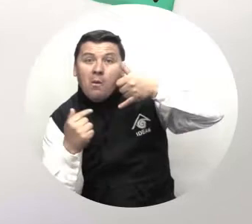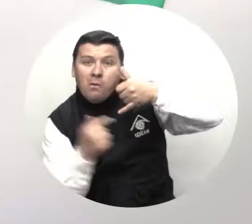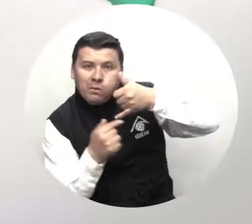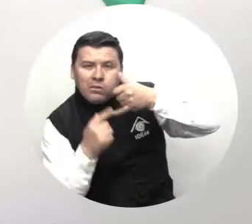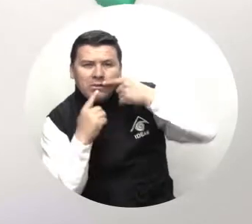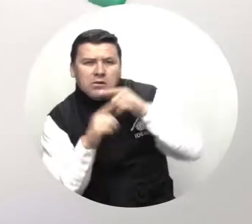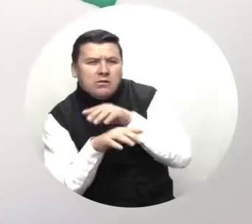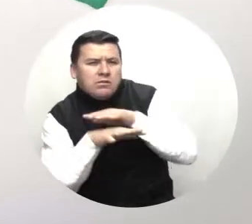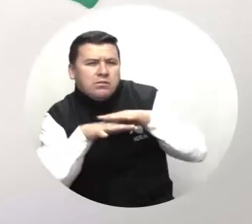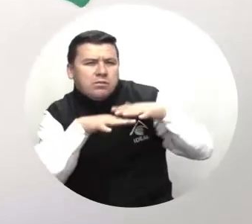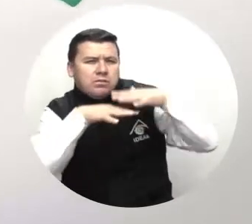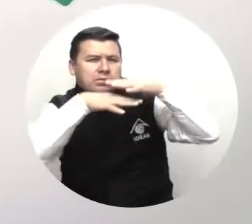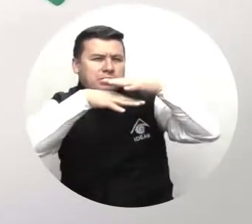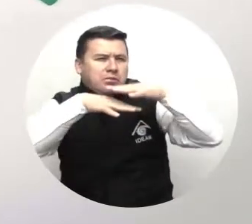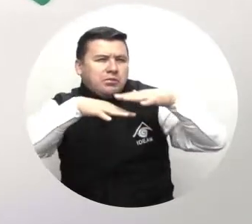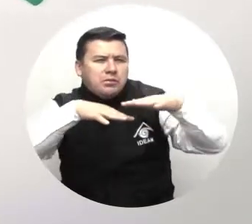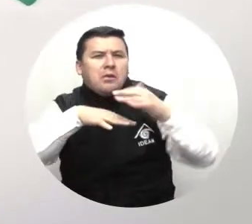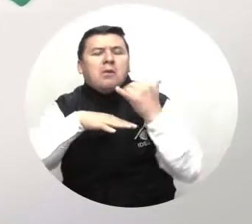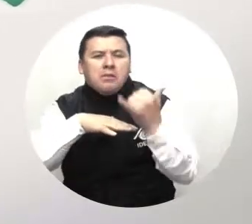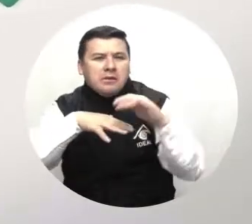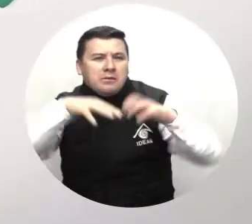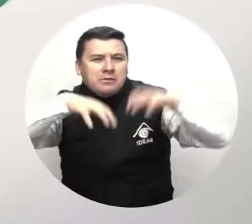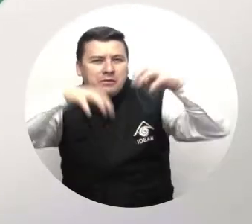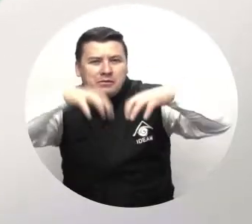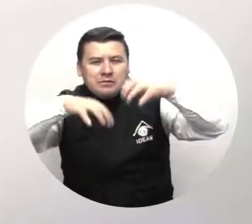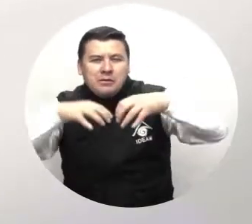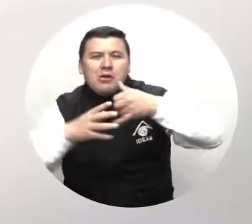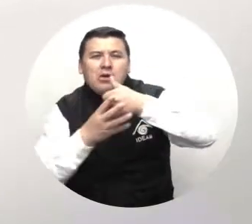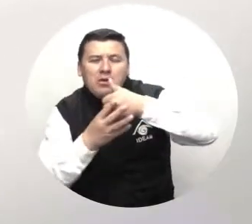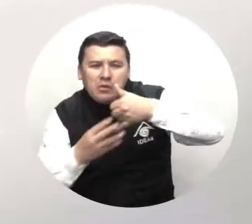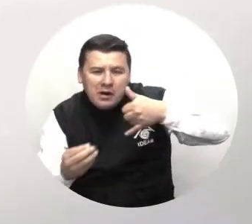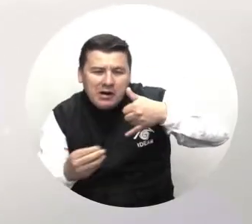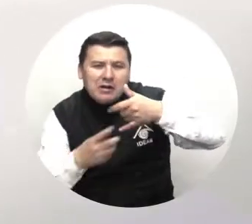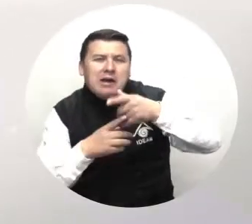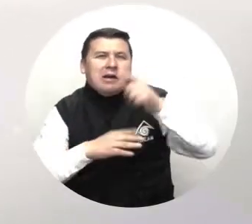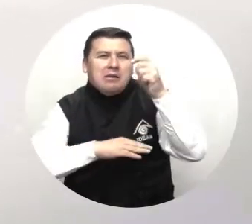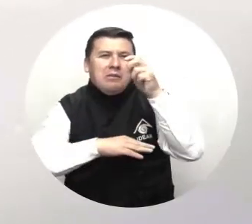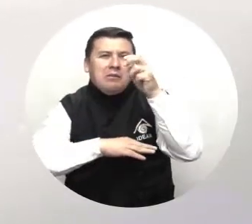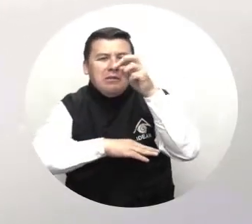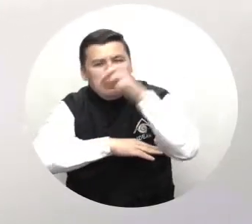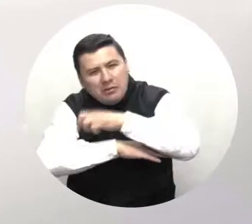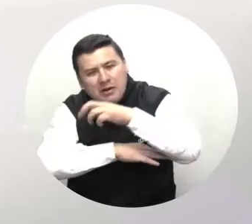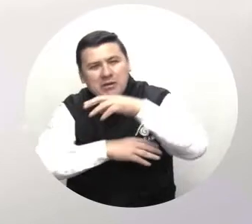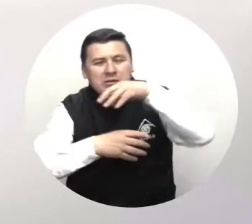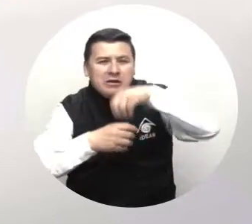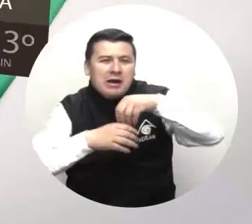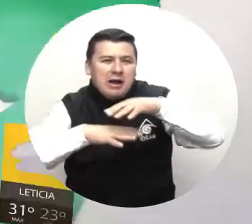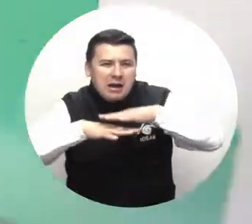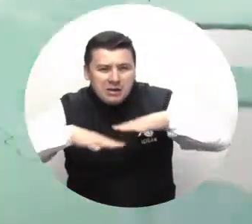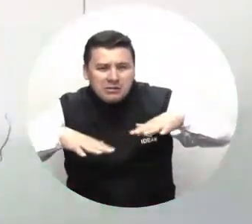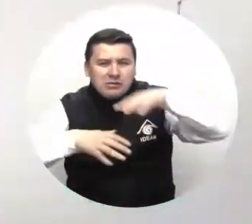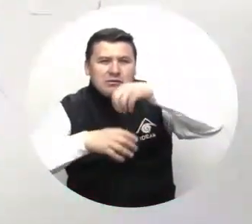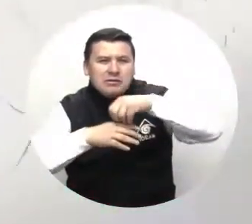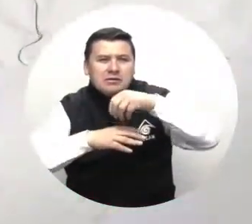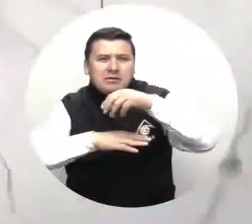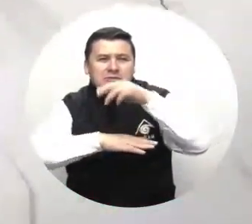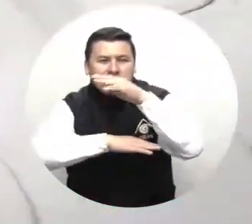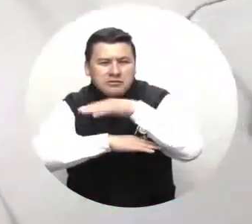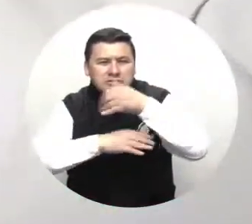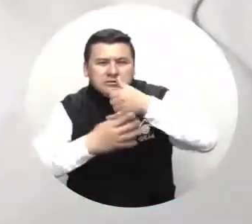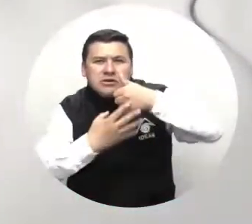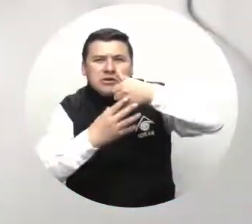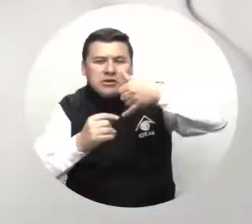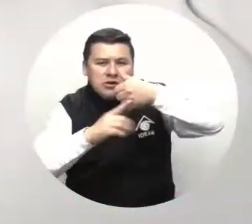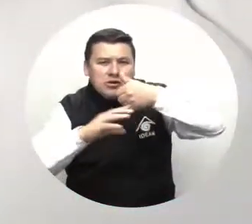el paisaje y se estima la presencia de lluvias en Guainía, sectores del Baupés, oriente de Amazonas, con lloviznas en el